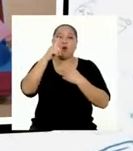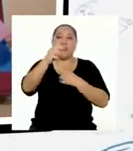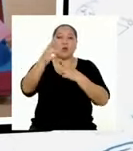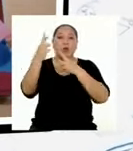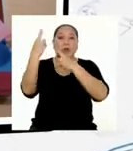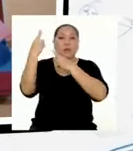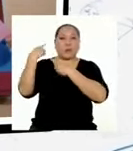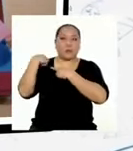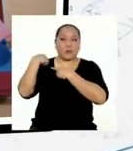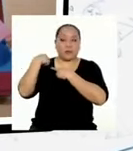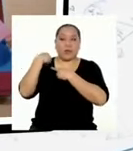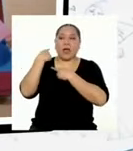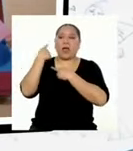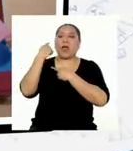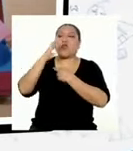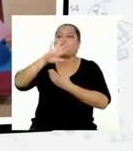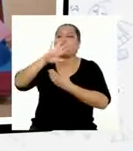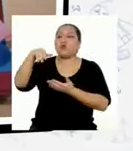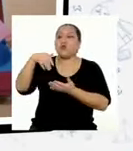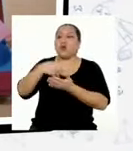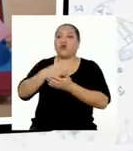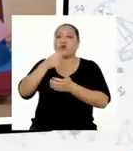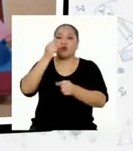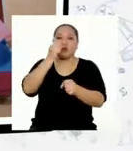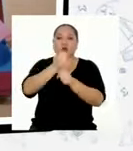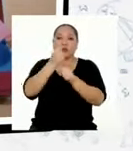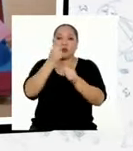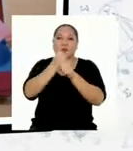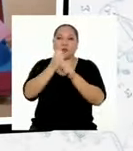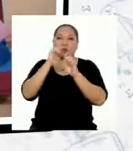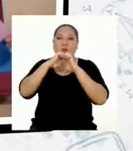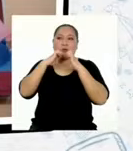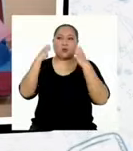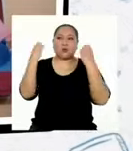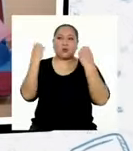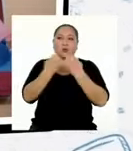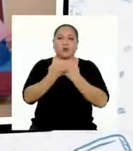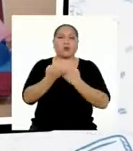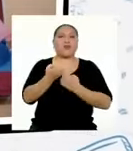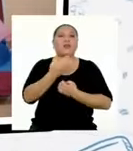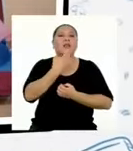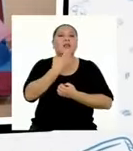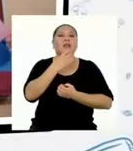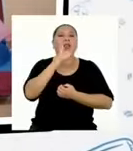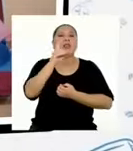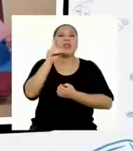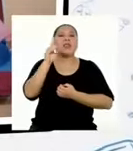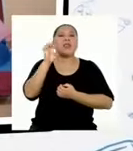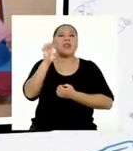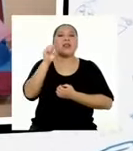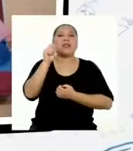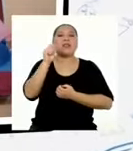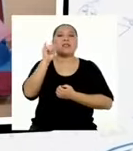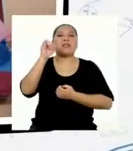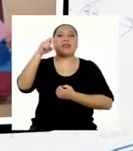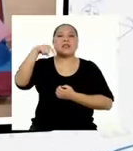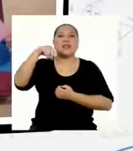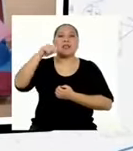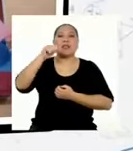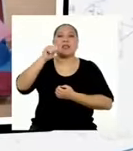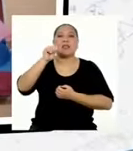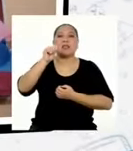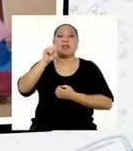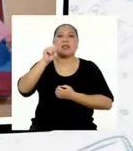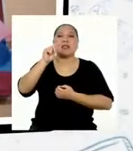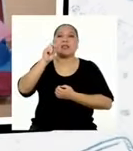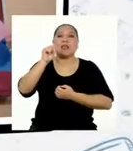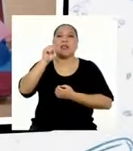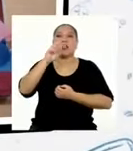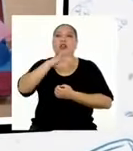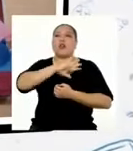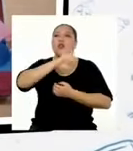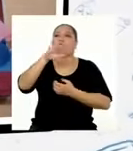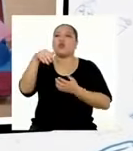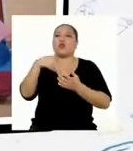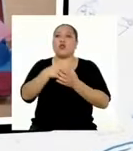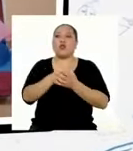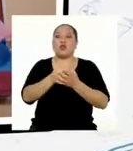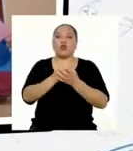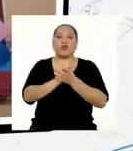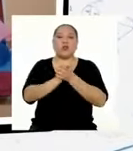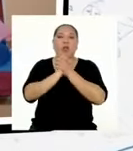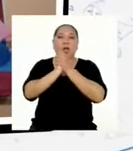que lo haremos un buen trabajo en equipo. En el destinatario, estaré dirigido a todos mis compañeros de salón.